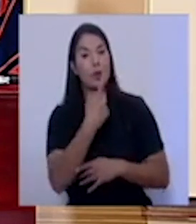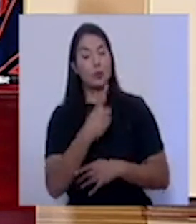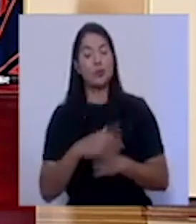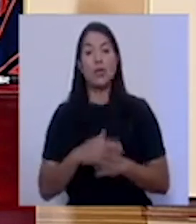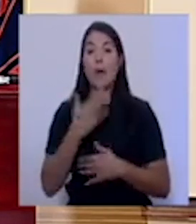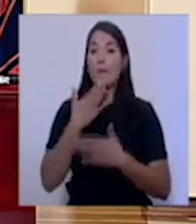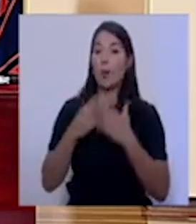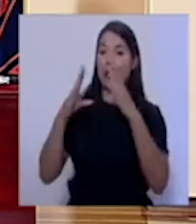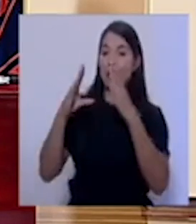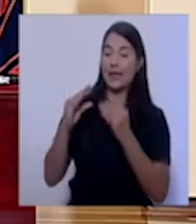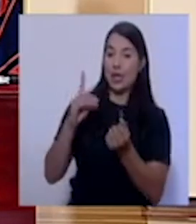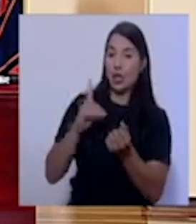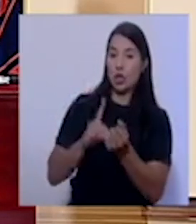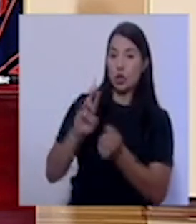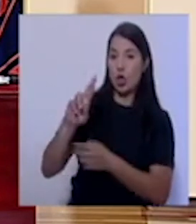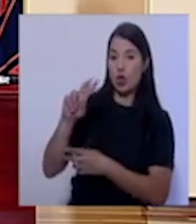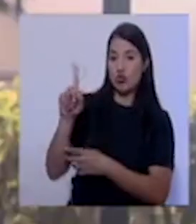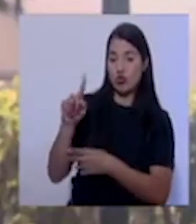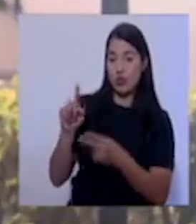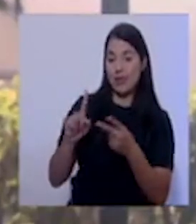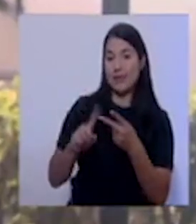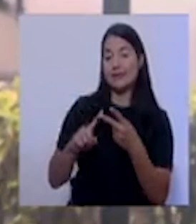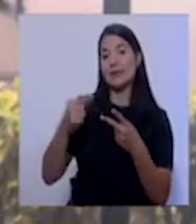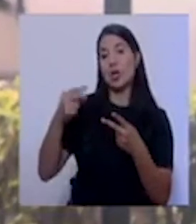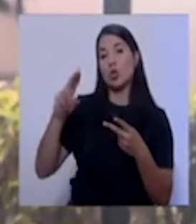doctor Ruiz, don Gustavo, don Ejilidreo.